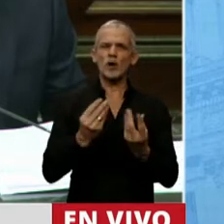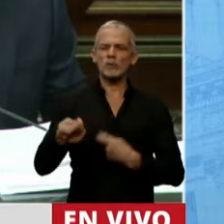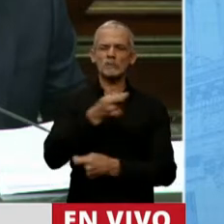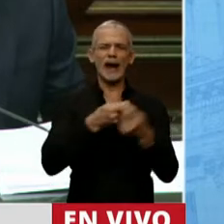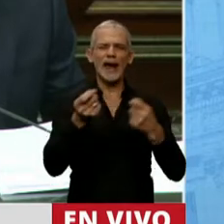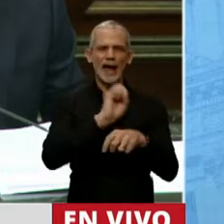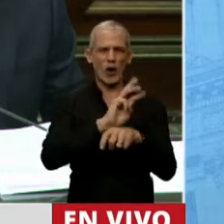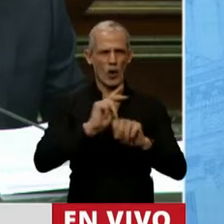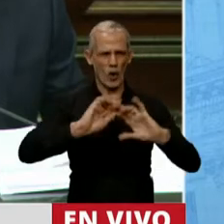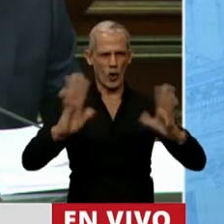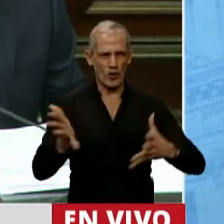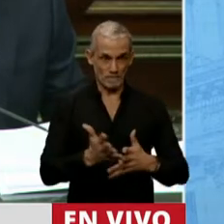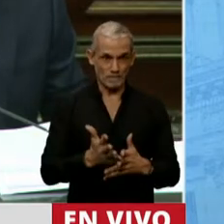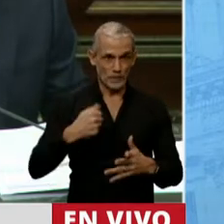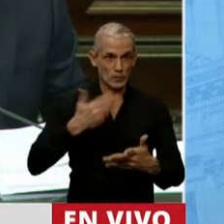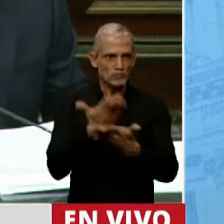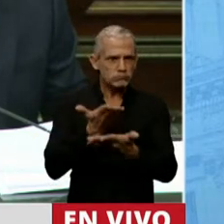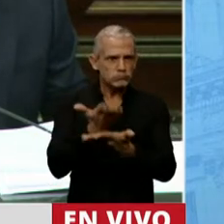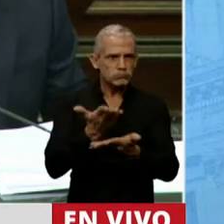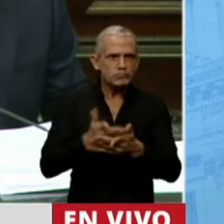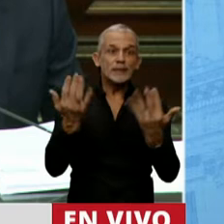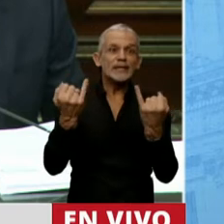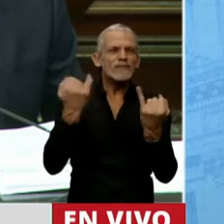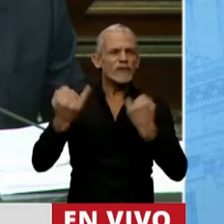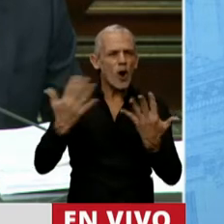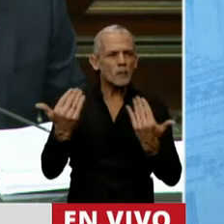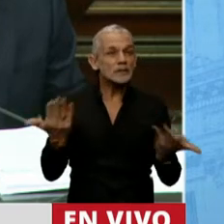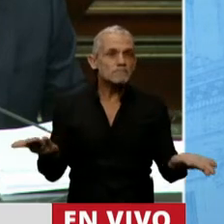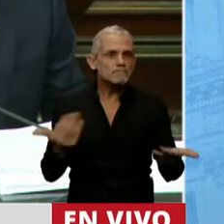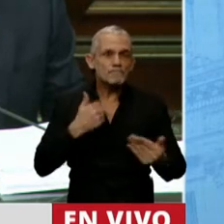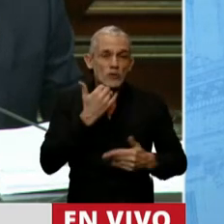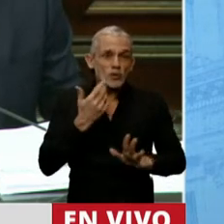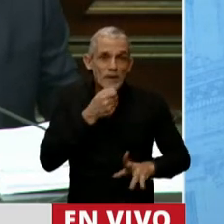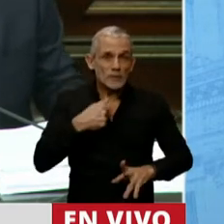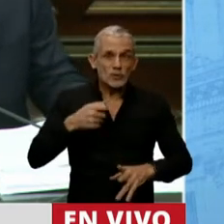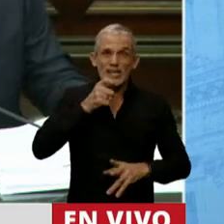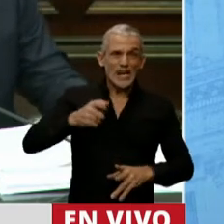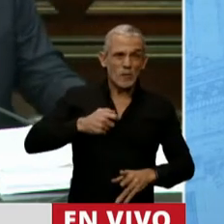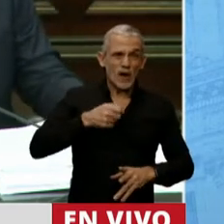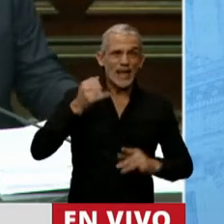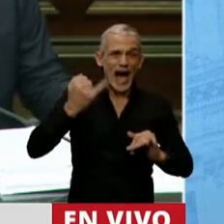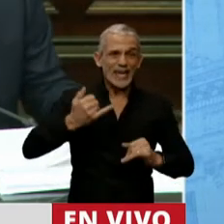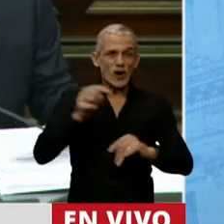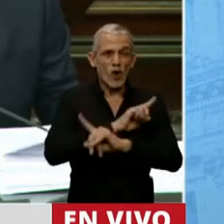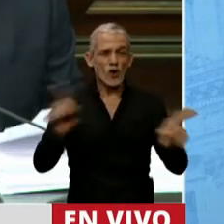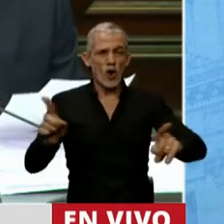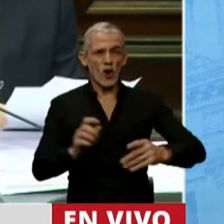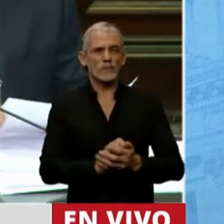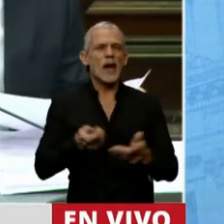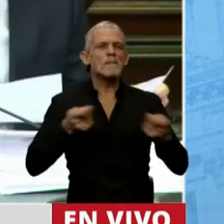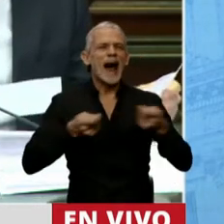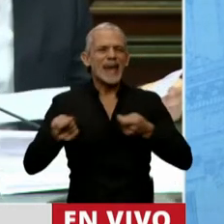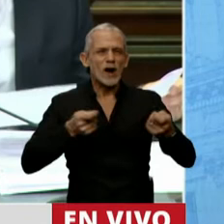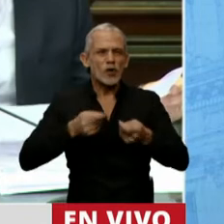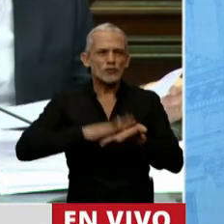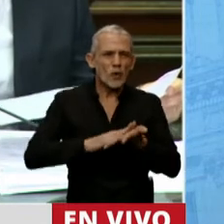En ese sentido, hemos presentado numerosos pedidos de informe y no sabemos si han sido respondidos ya que su respuesta llegan ayer por las 7 de la